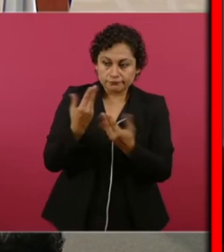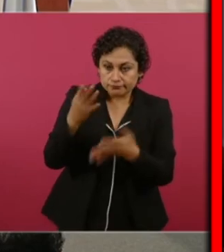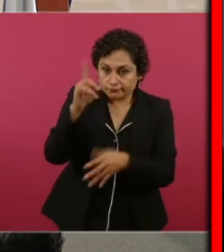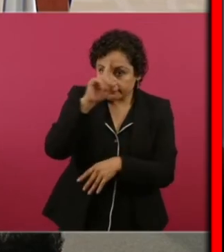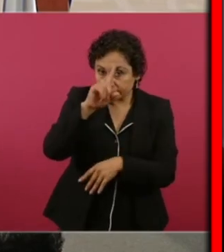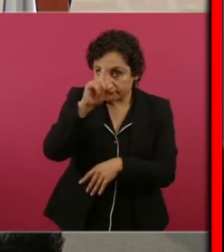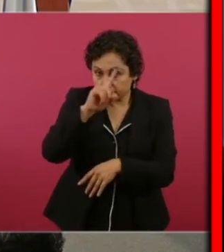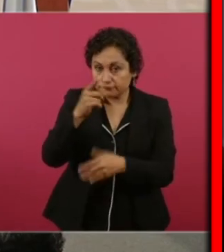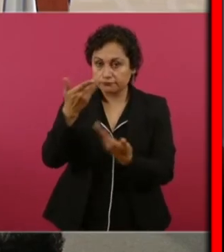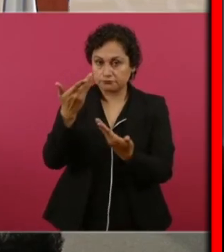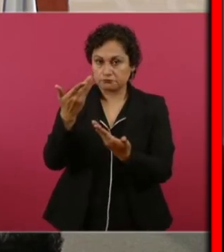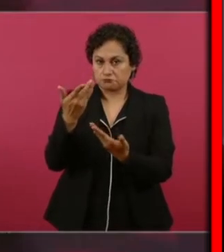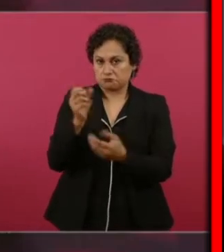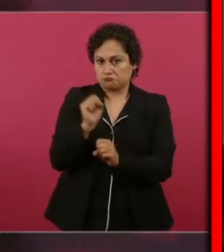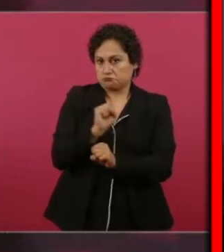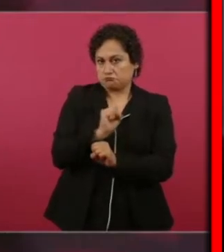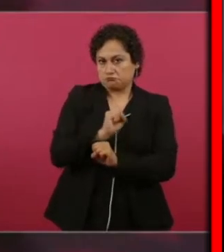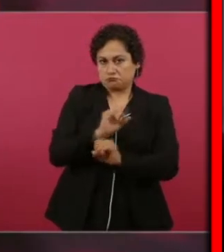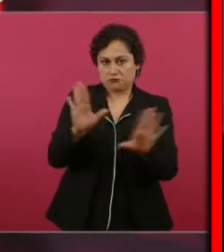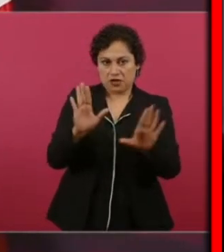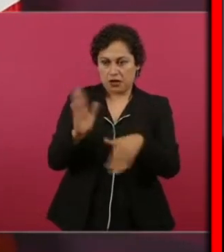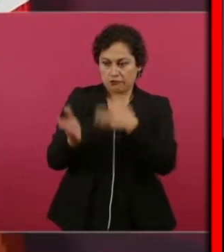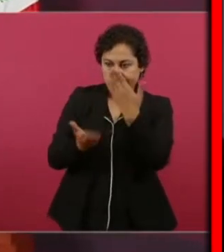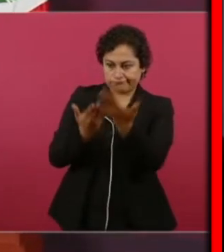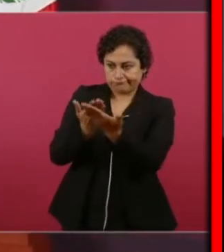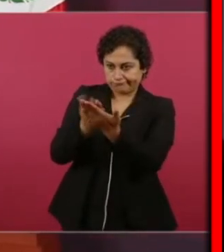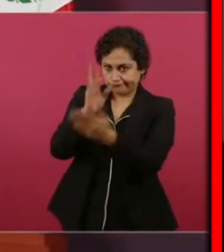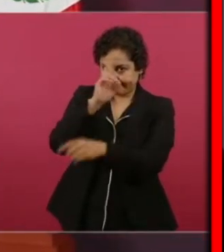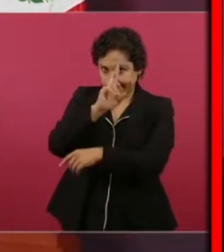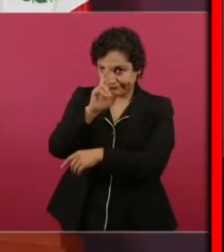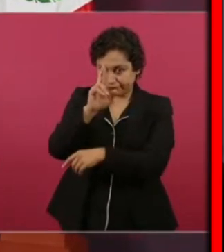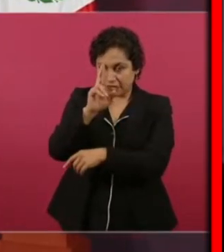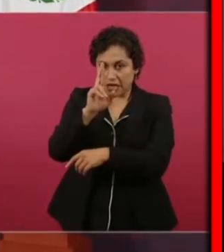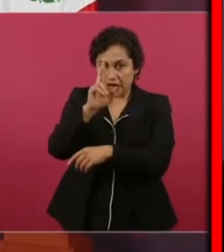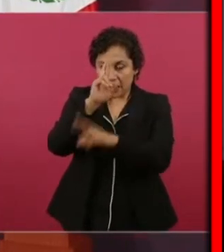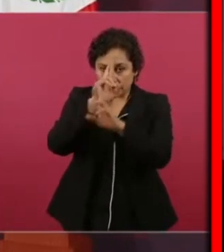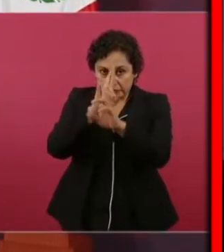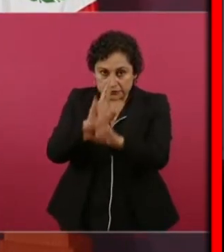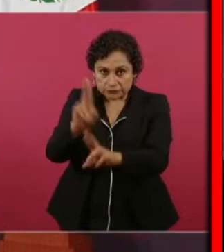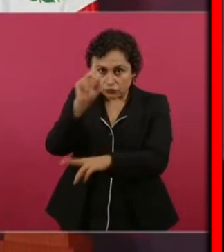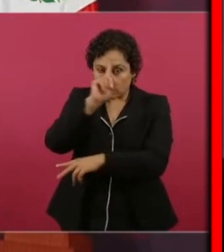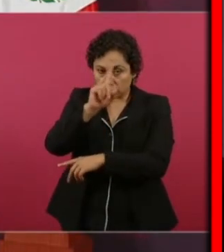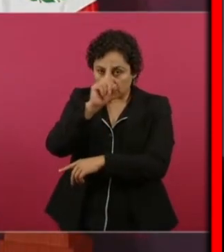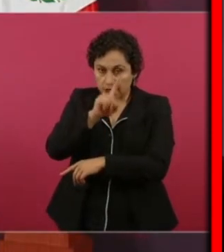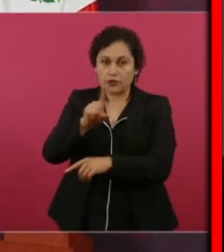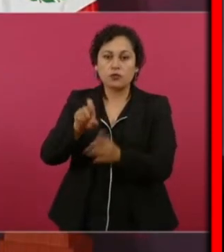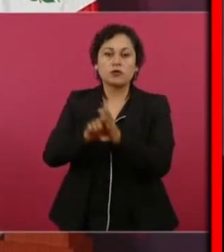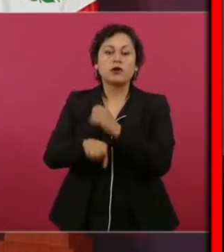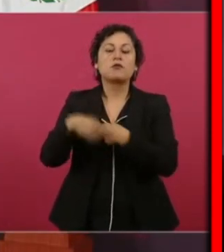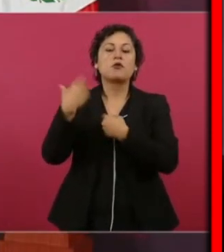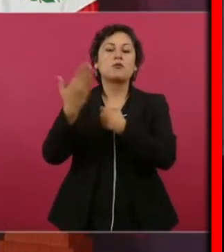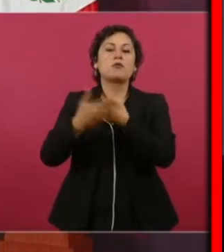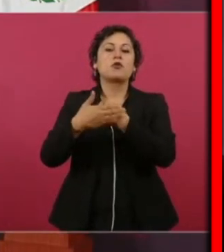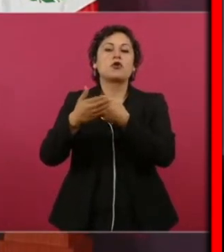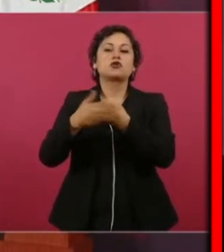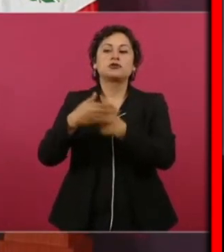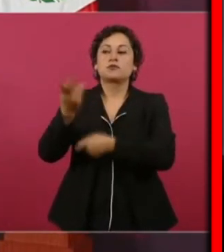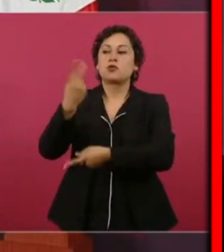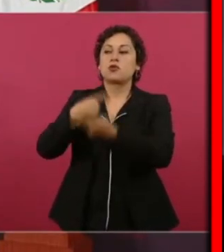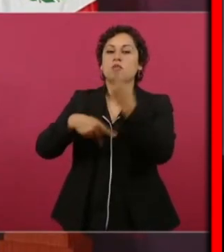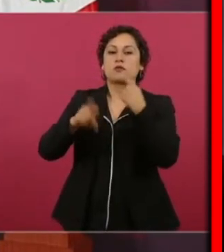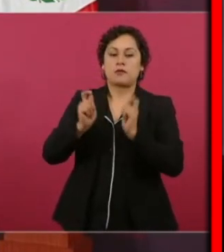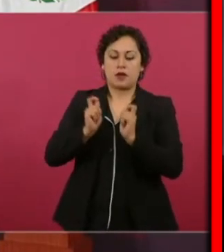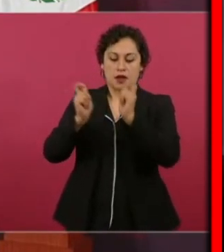respetuosamente, que no a quienes queden en la presidencia, quien vaya a